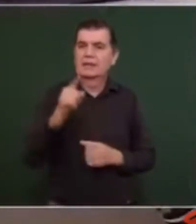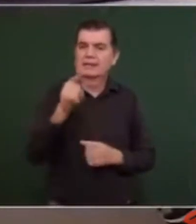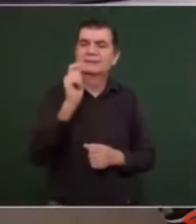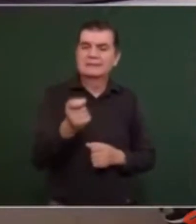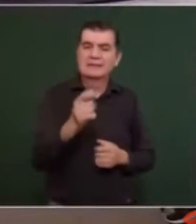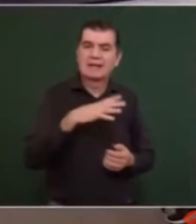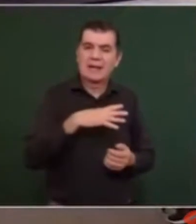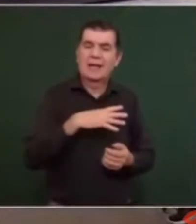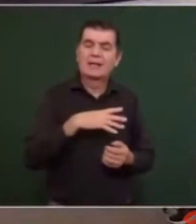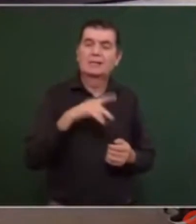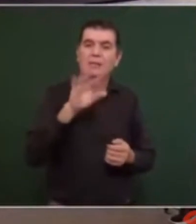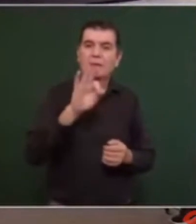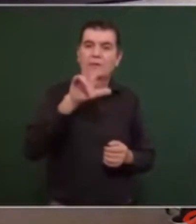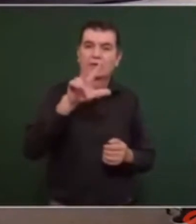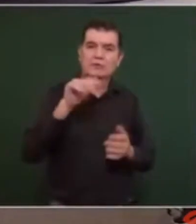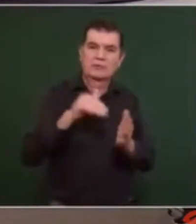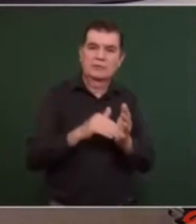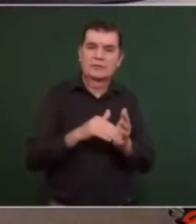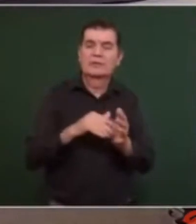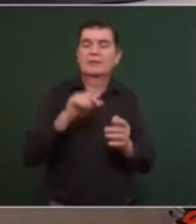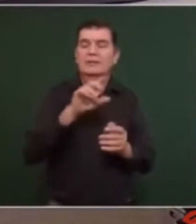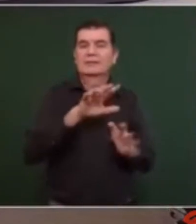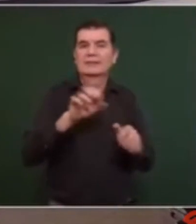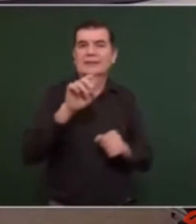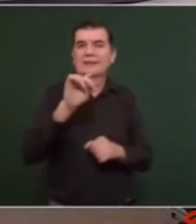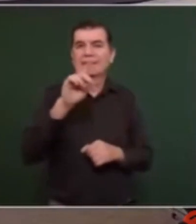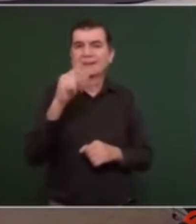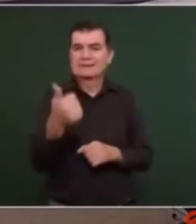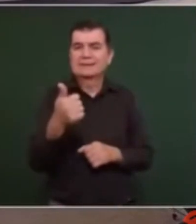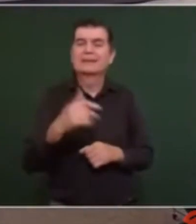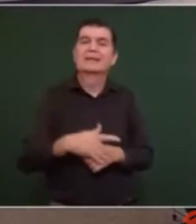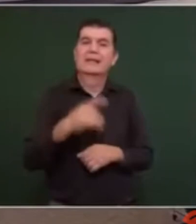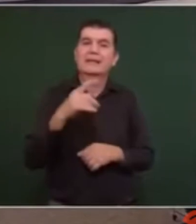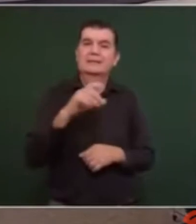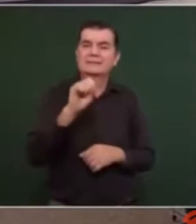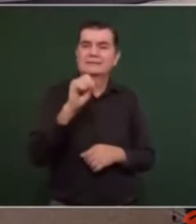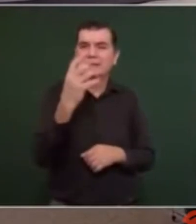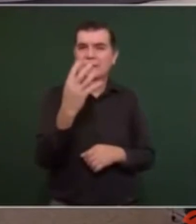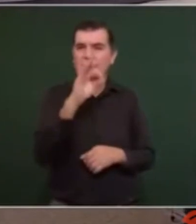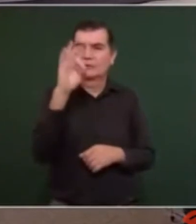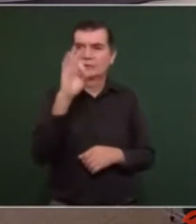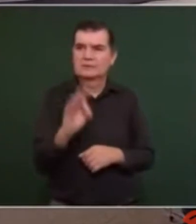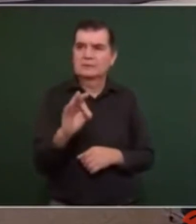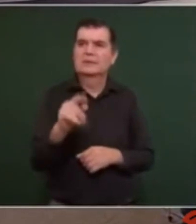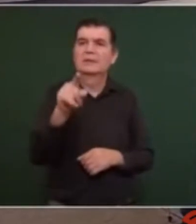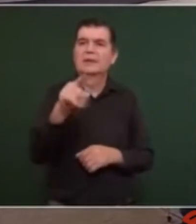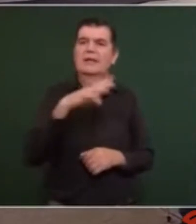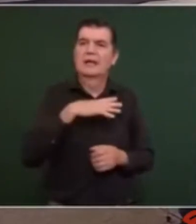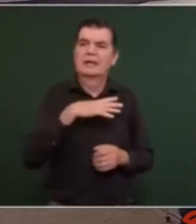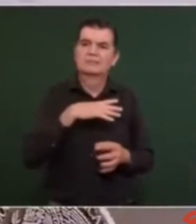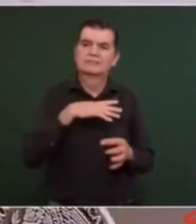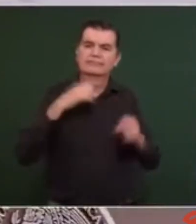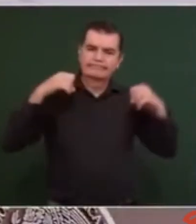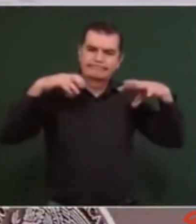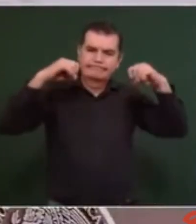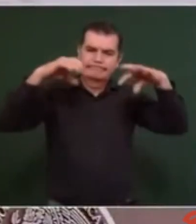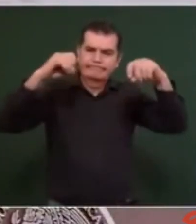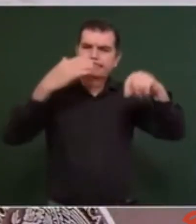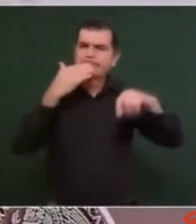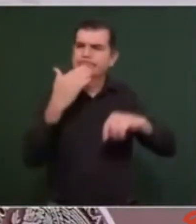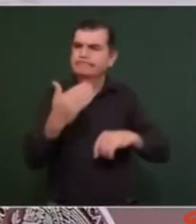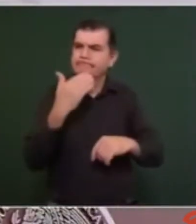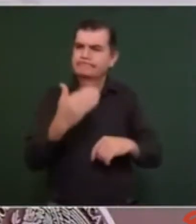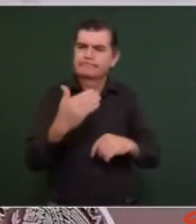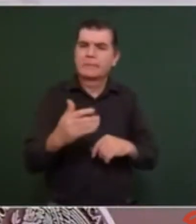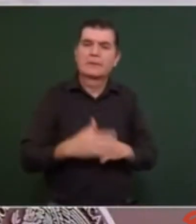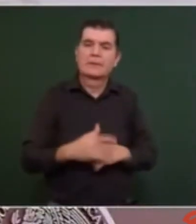las cuales 48.736. El 64% se encuentran en buen estado